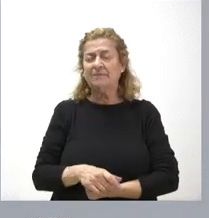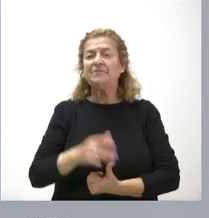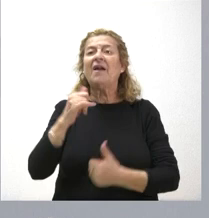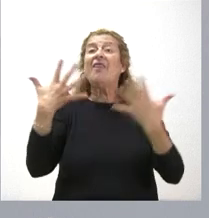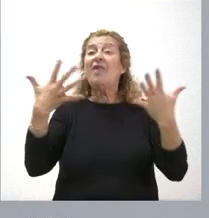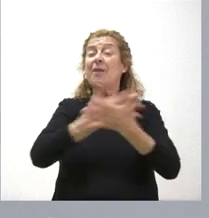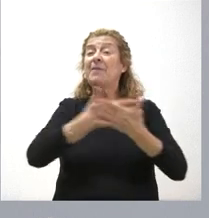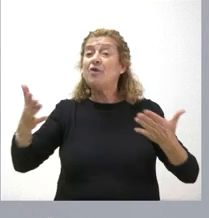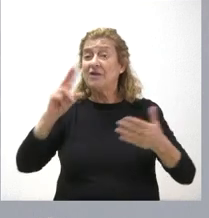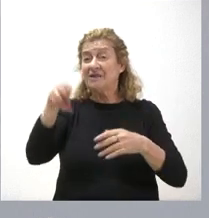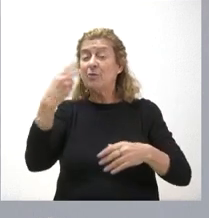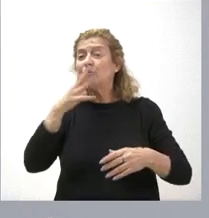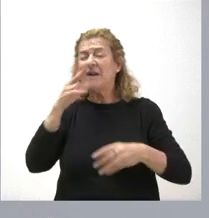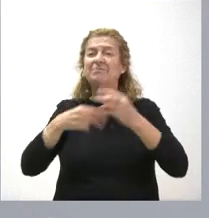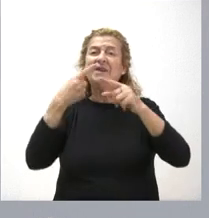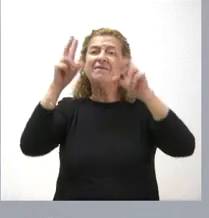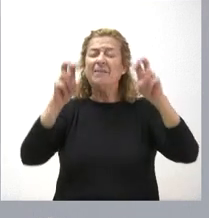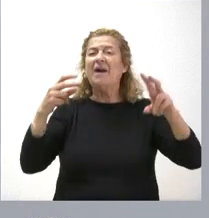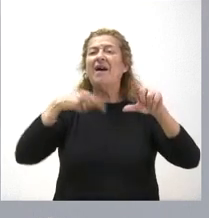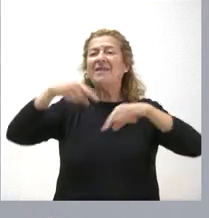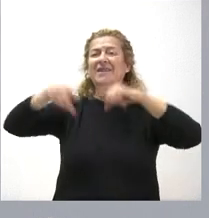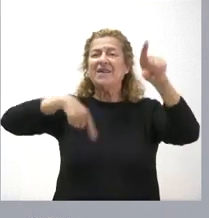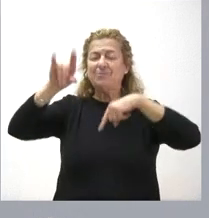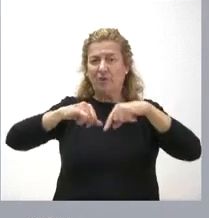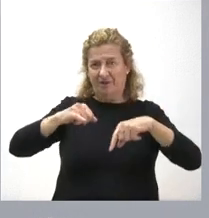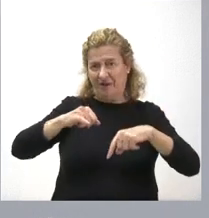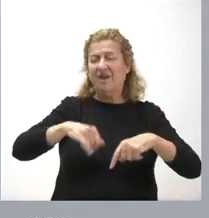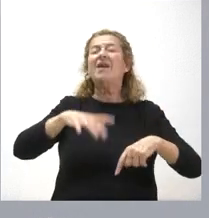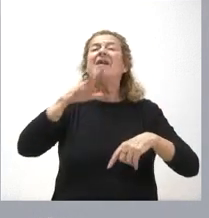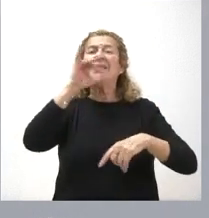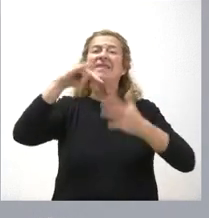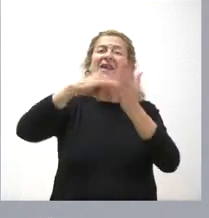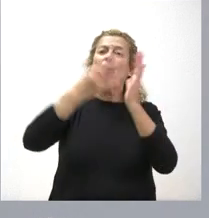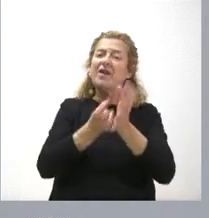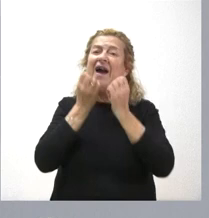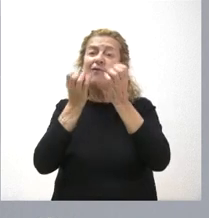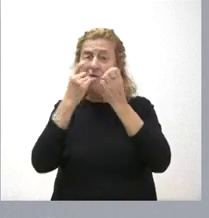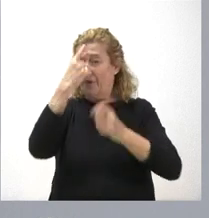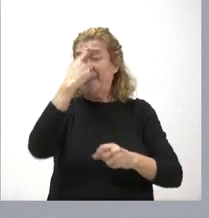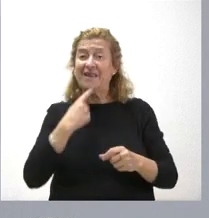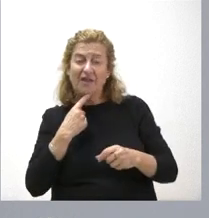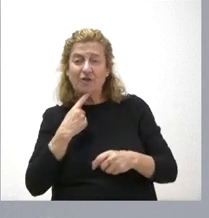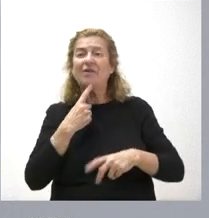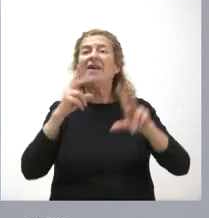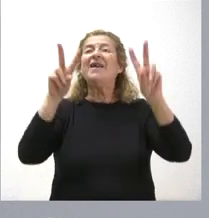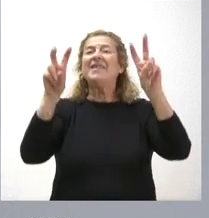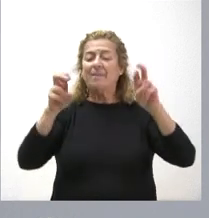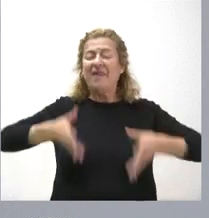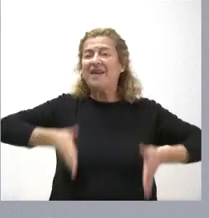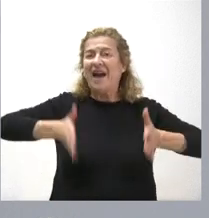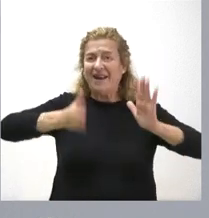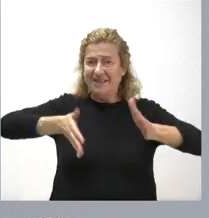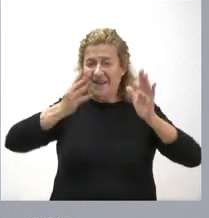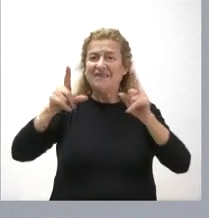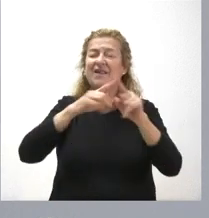millones de euros para actuaciones en materia de transporte y logística, así como tecnologías de información y digitalización en materia de carreteras. Se trata de